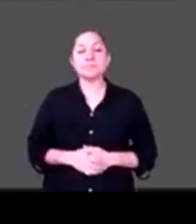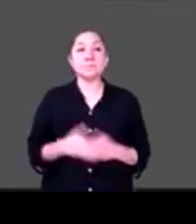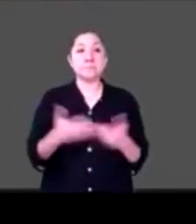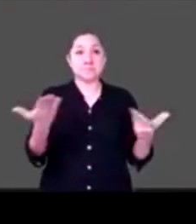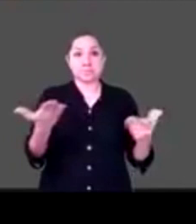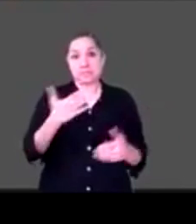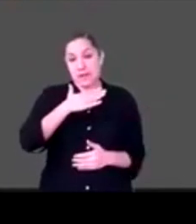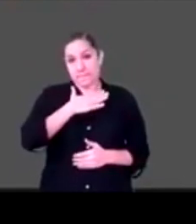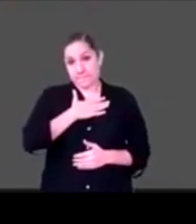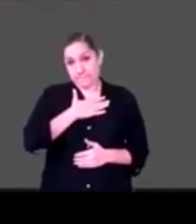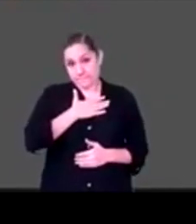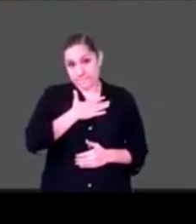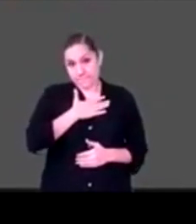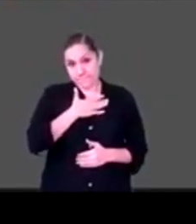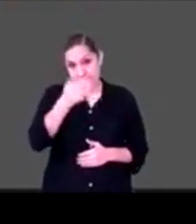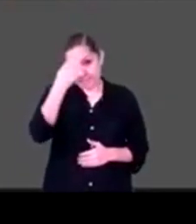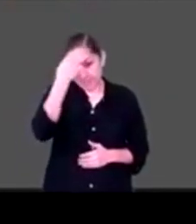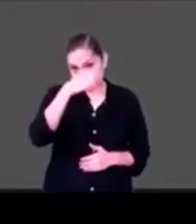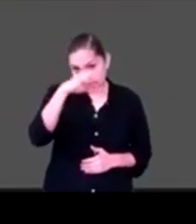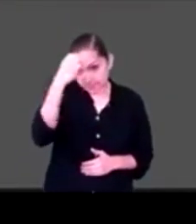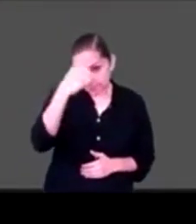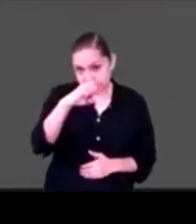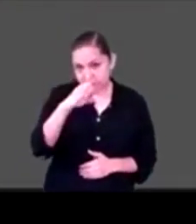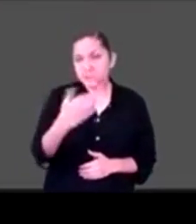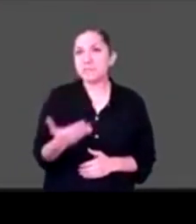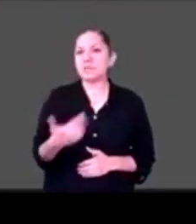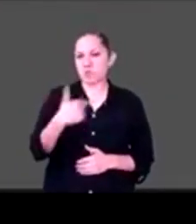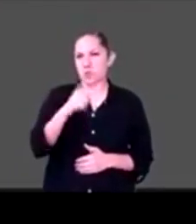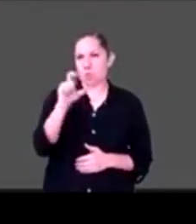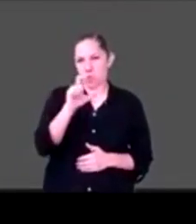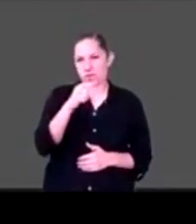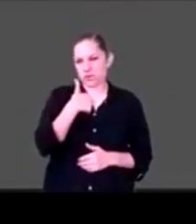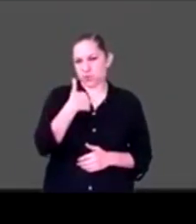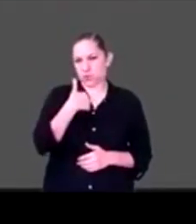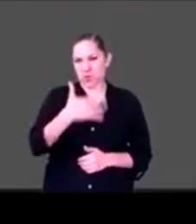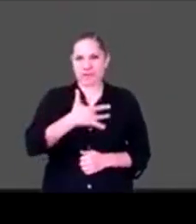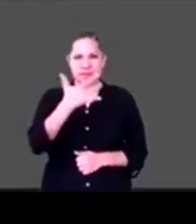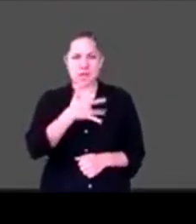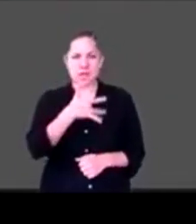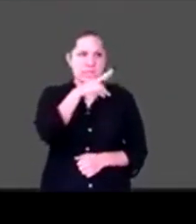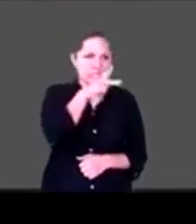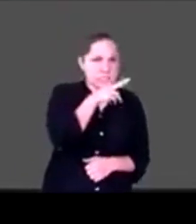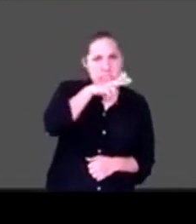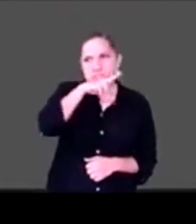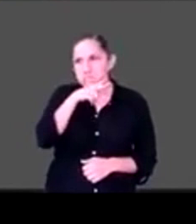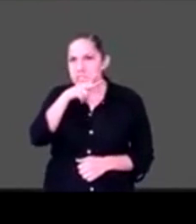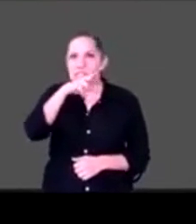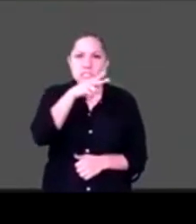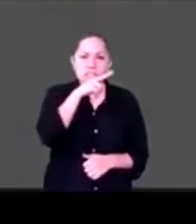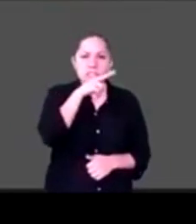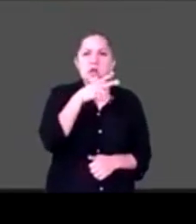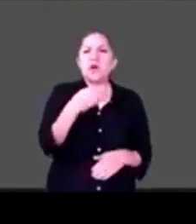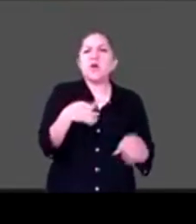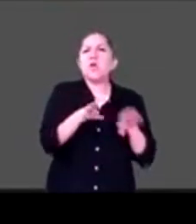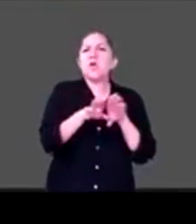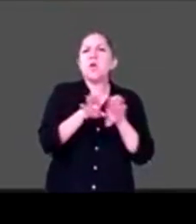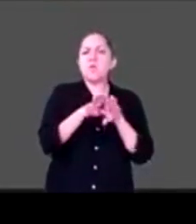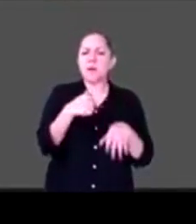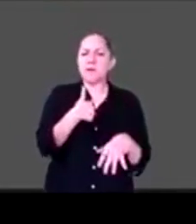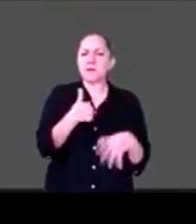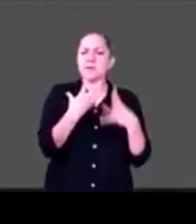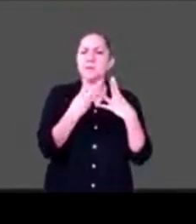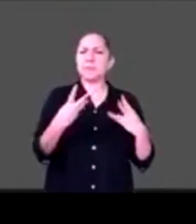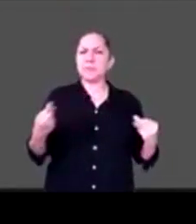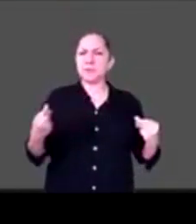a mí lo que me ha servido cuando estoy muy atormentado es el regalo de la escucha y el silencio. Y